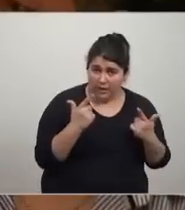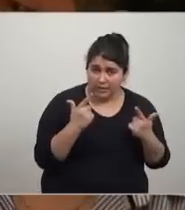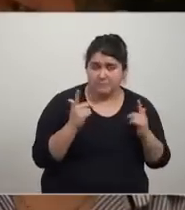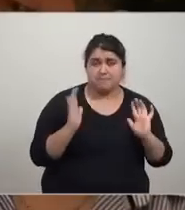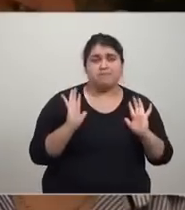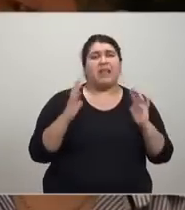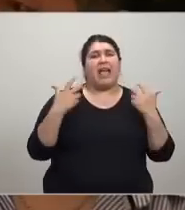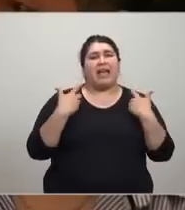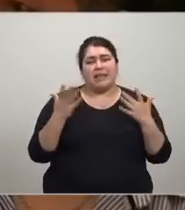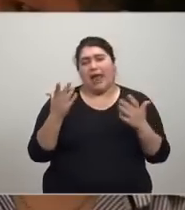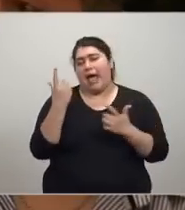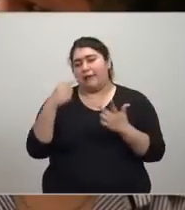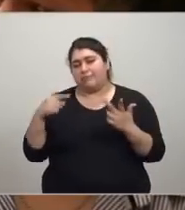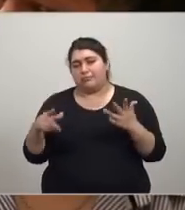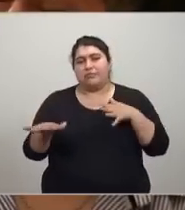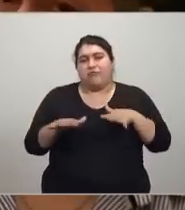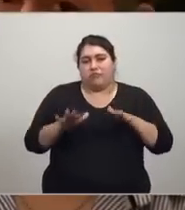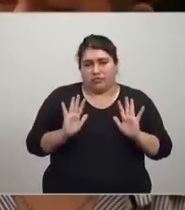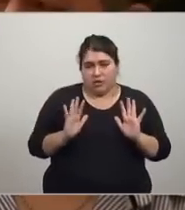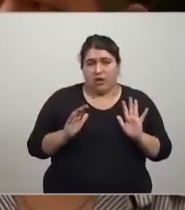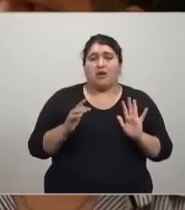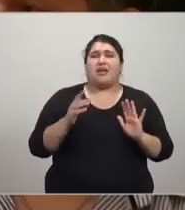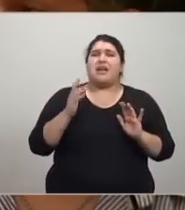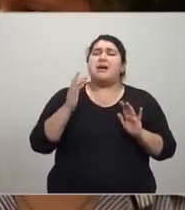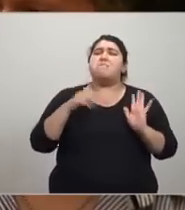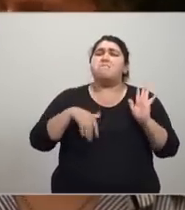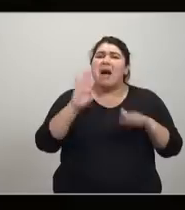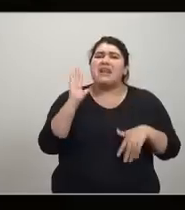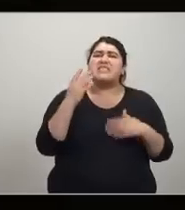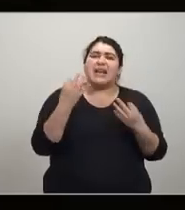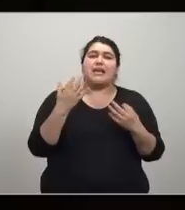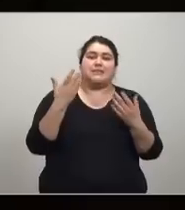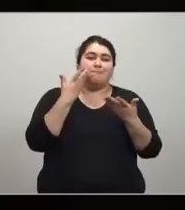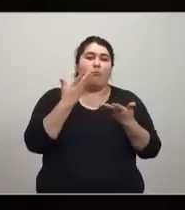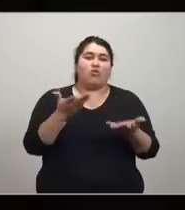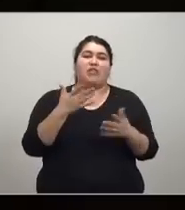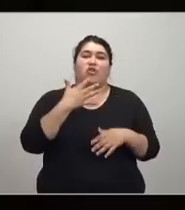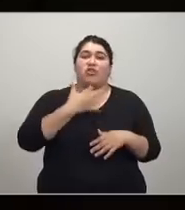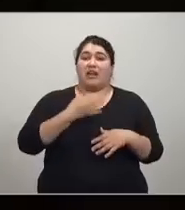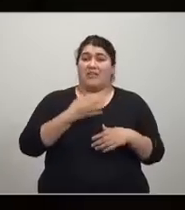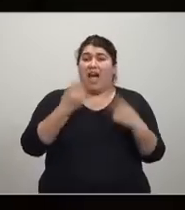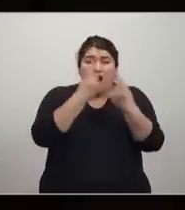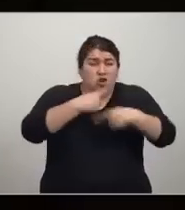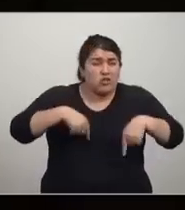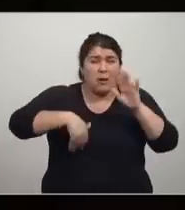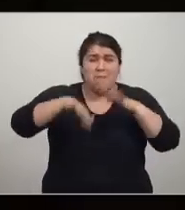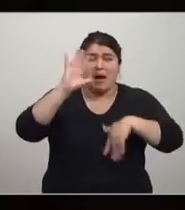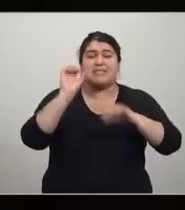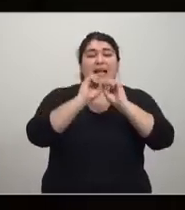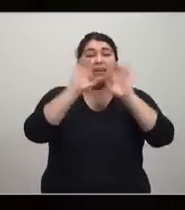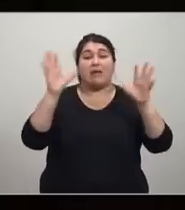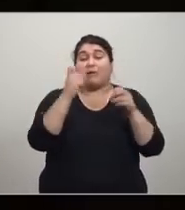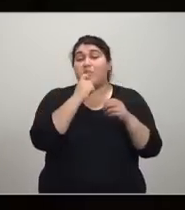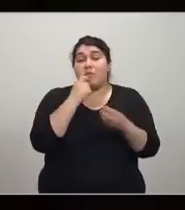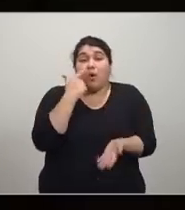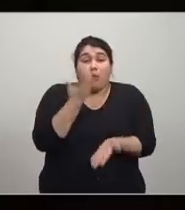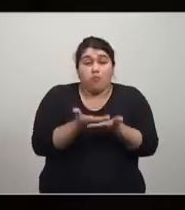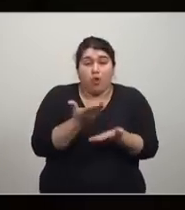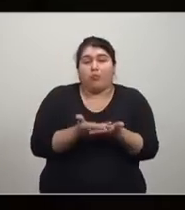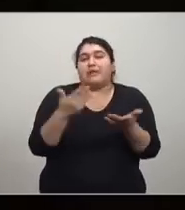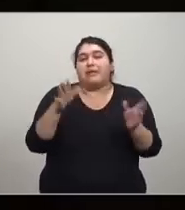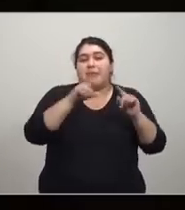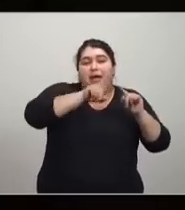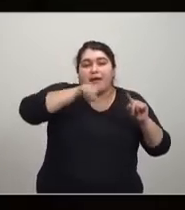general y tantas cosas, pero torturando la realidad. Pero no solo eso, aquí hay cosas mucho más graves. Por si acaso la oferta de trabajo puede tener pendiente